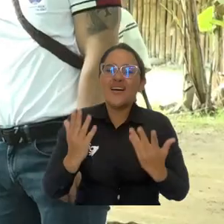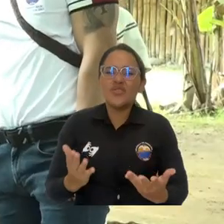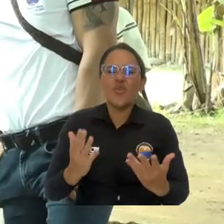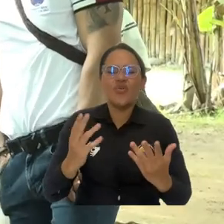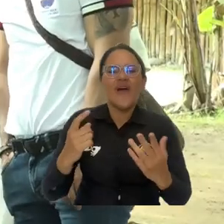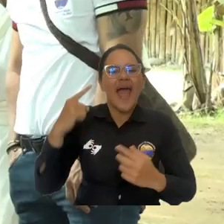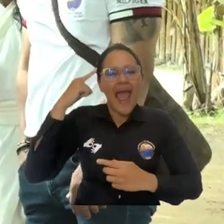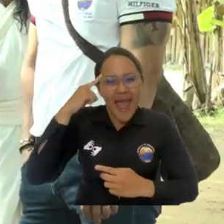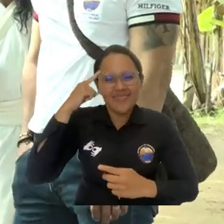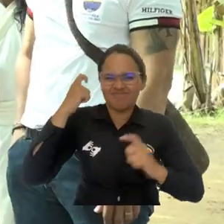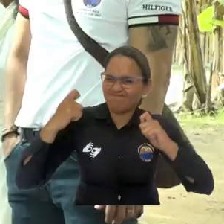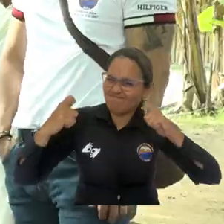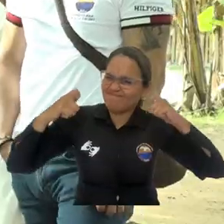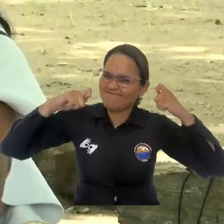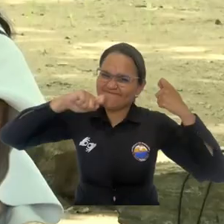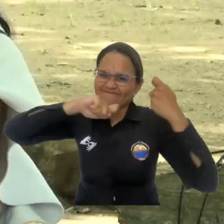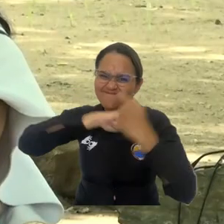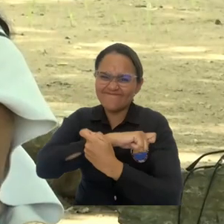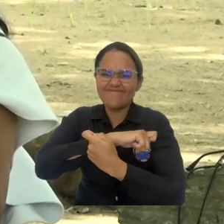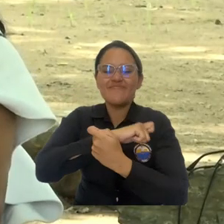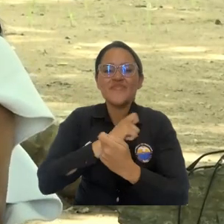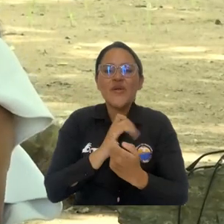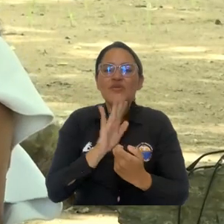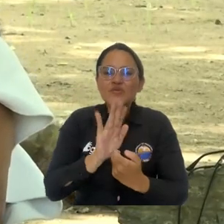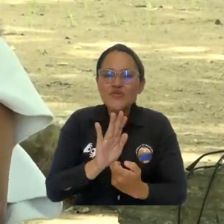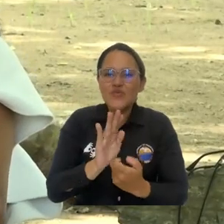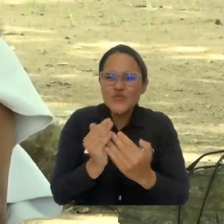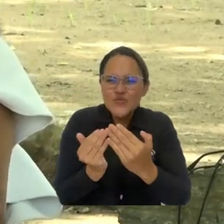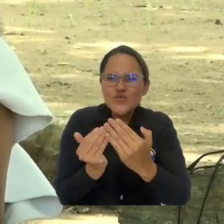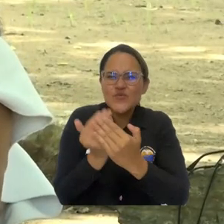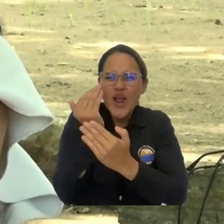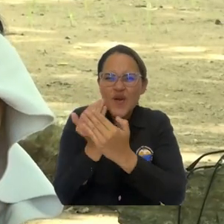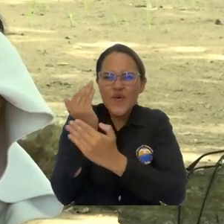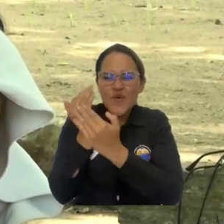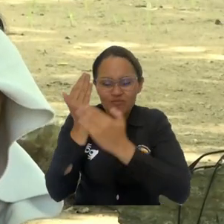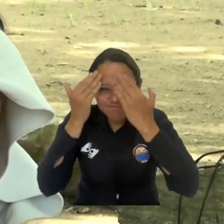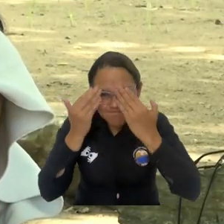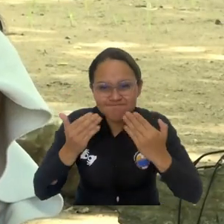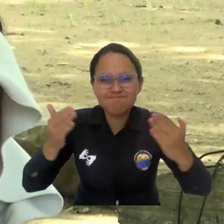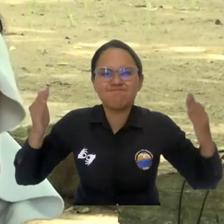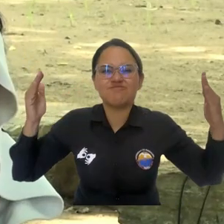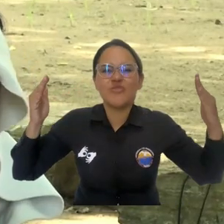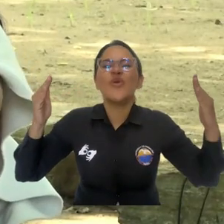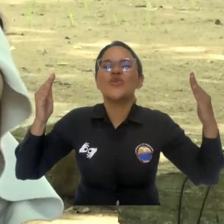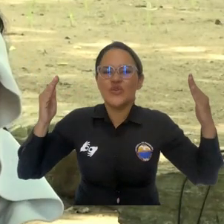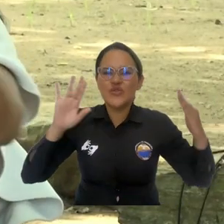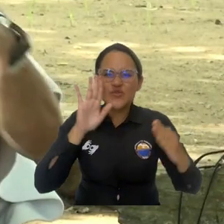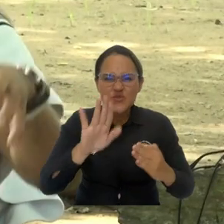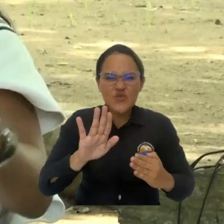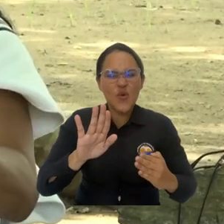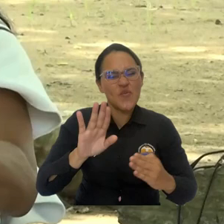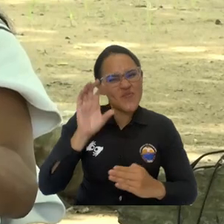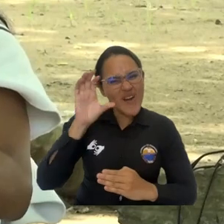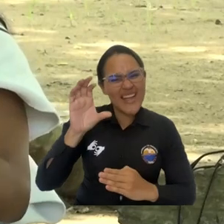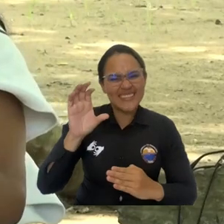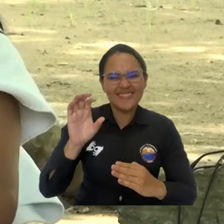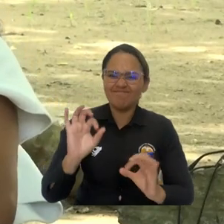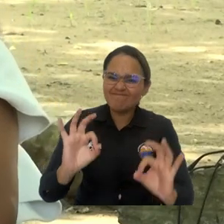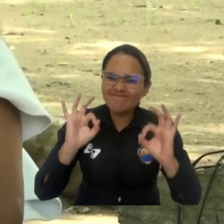construcción, de parámetros que nos conduzca hacia ese país ideal multicultural,